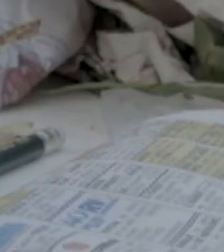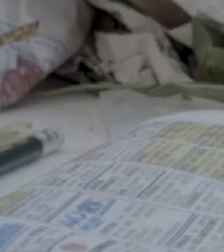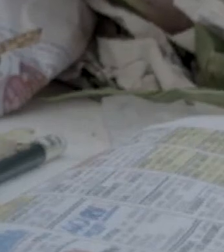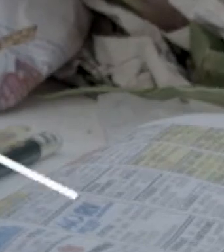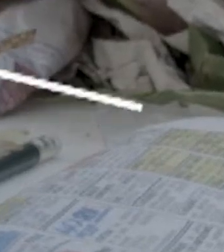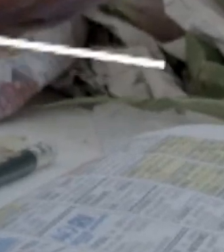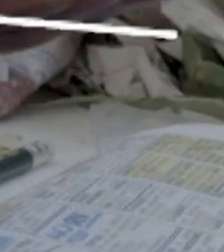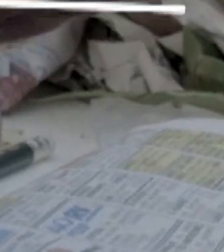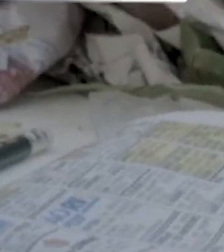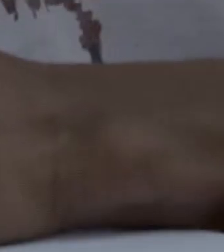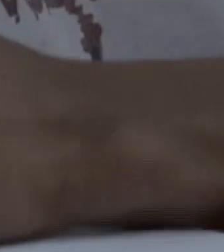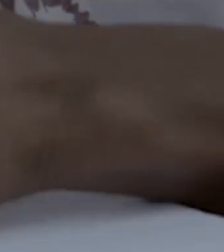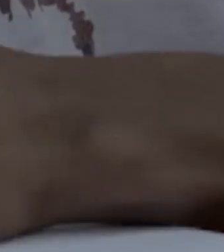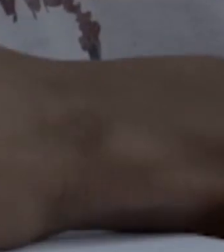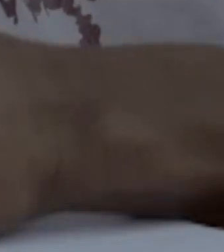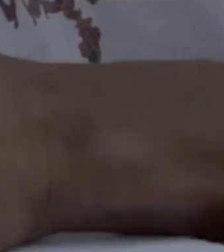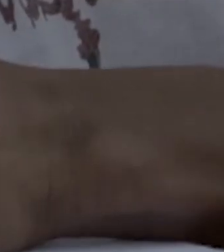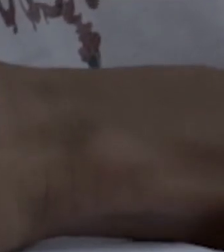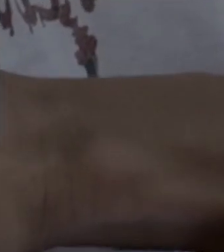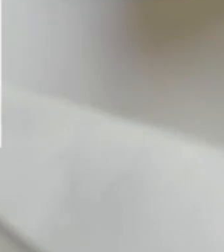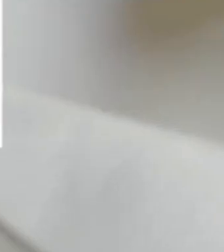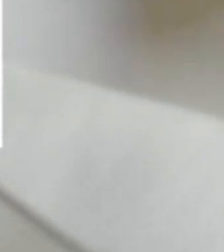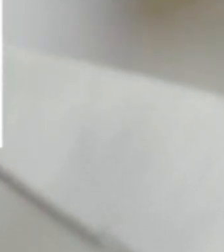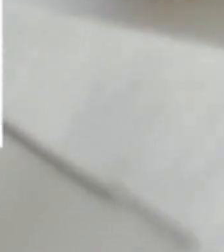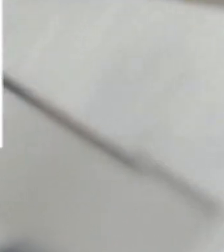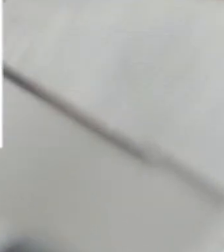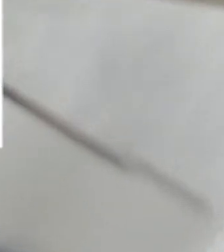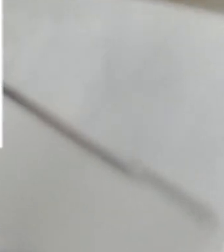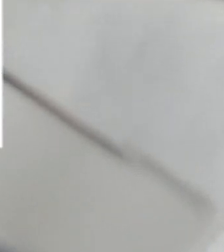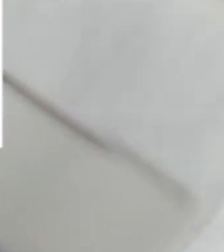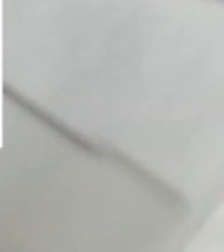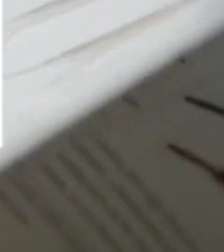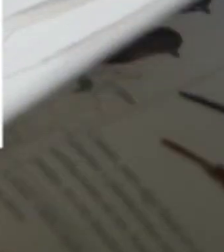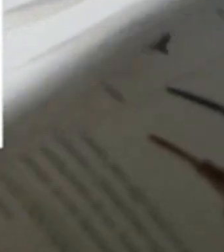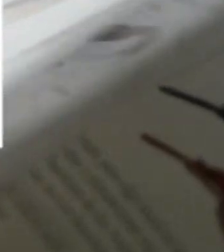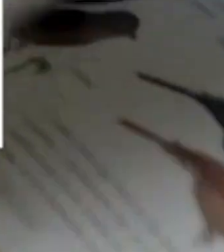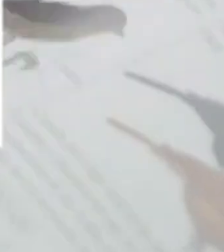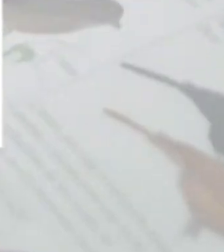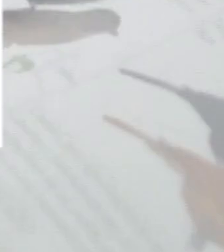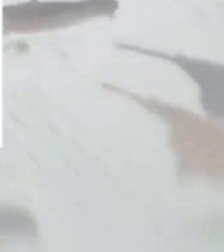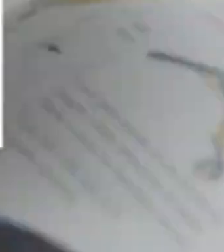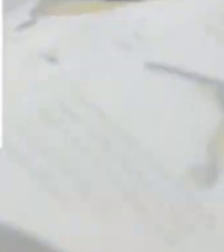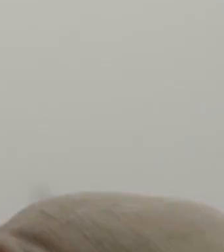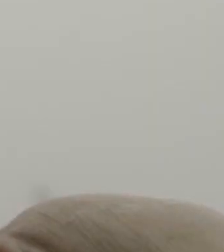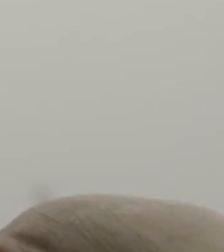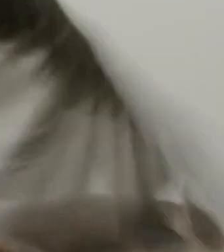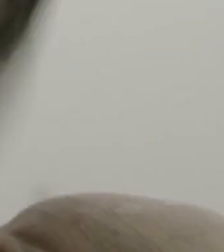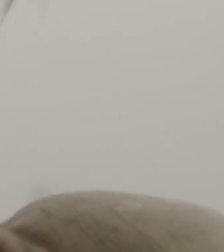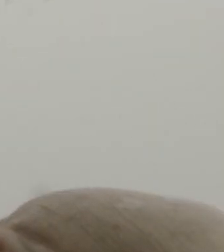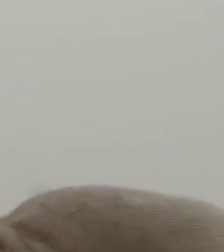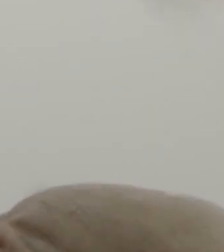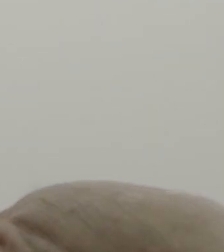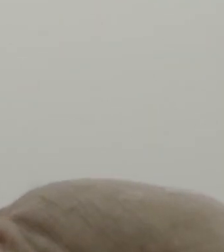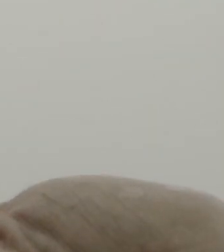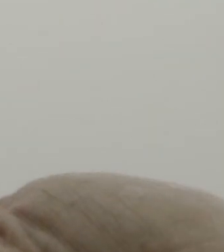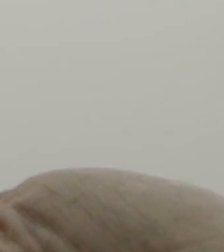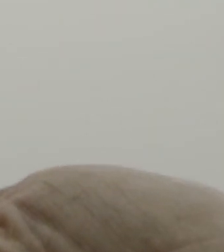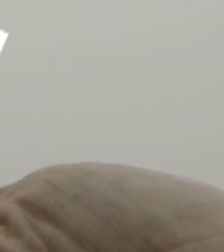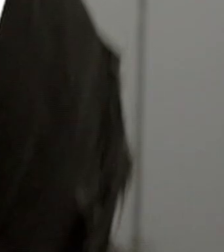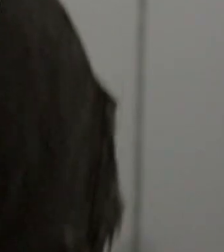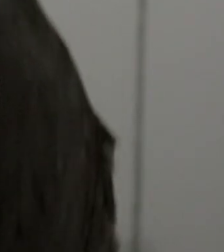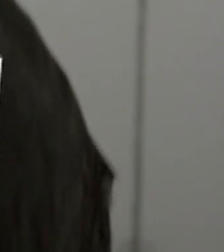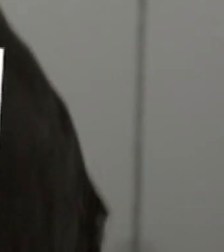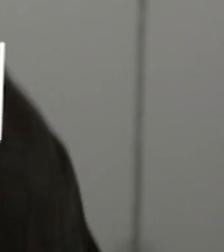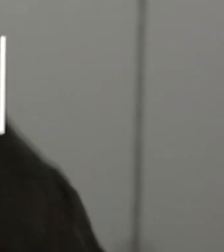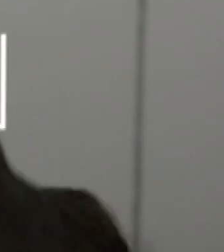la noche y el domingo 25 a las 10 de la mañana conoceremos en Colombia Bio Andaki